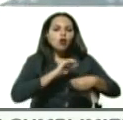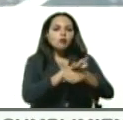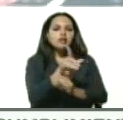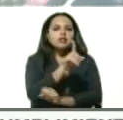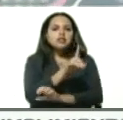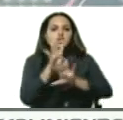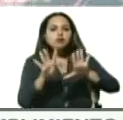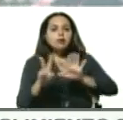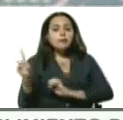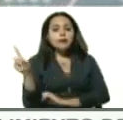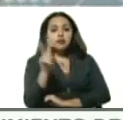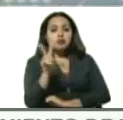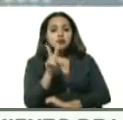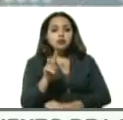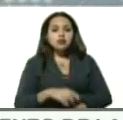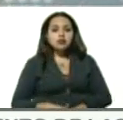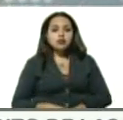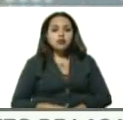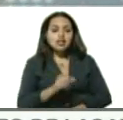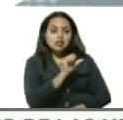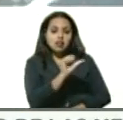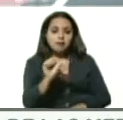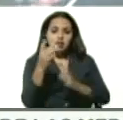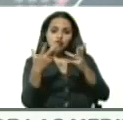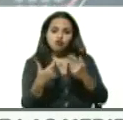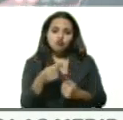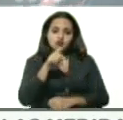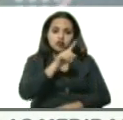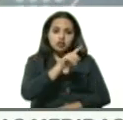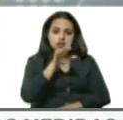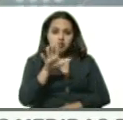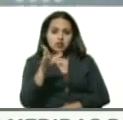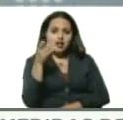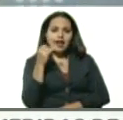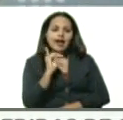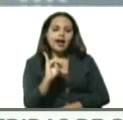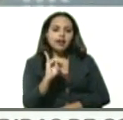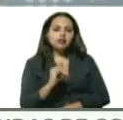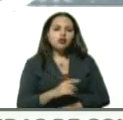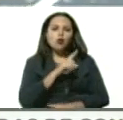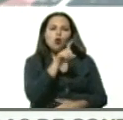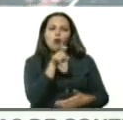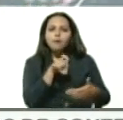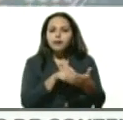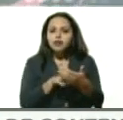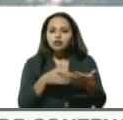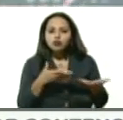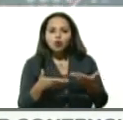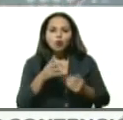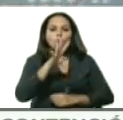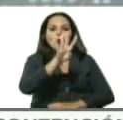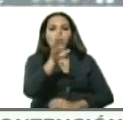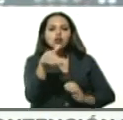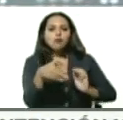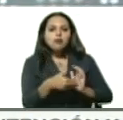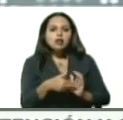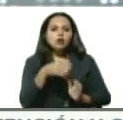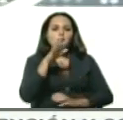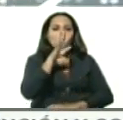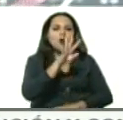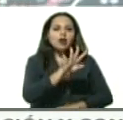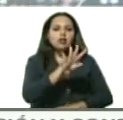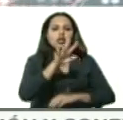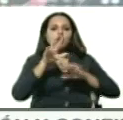en Venezuela, semana número 15, estamos llegando a 4,048